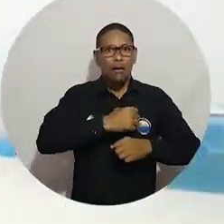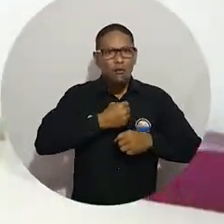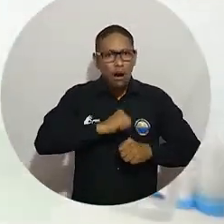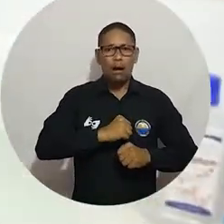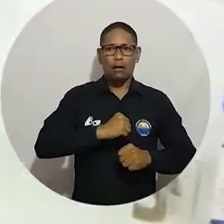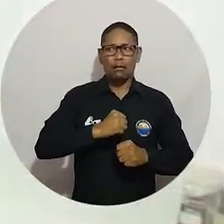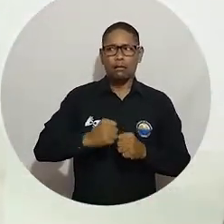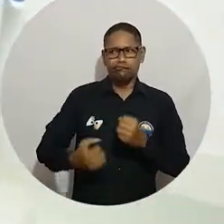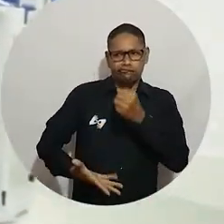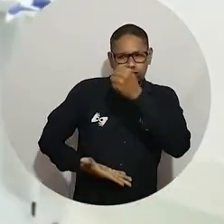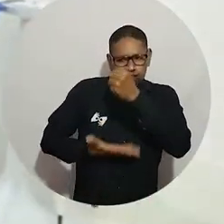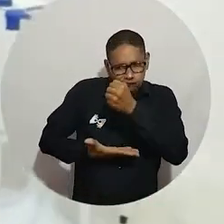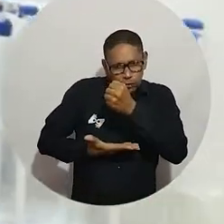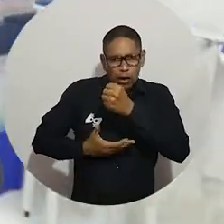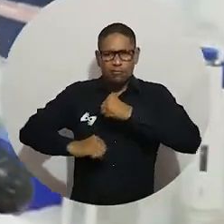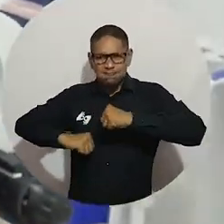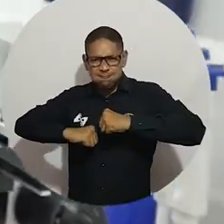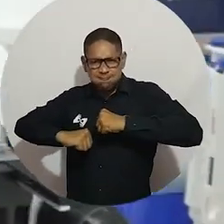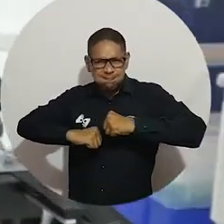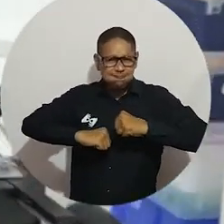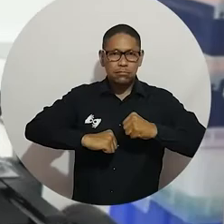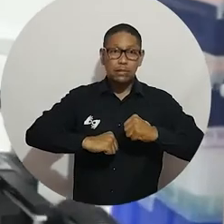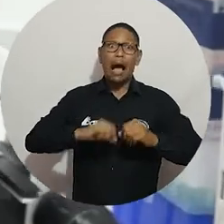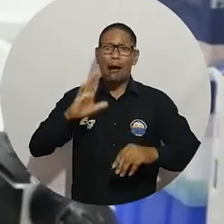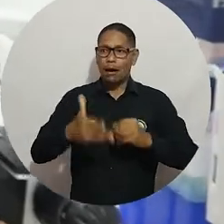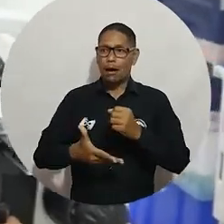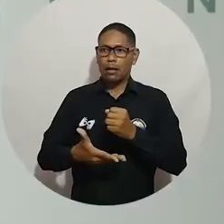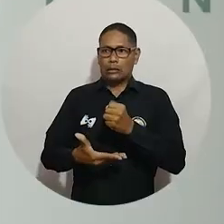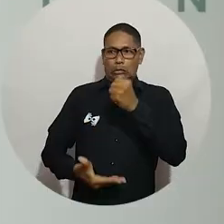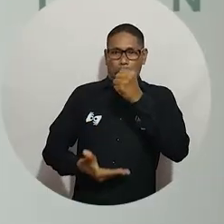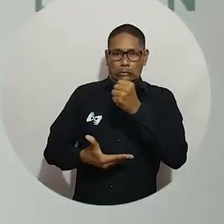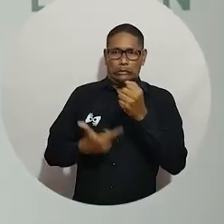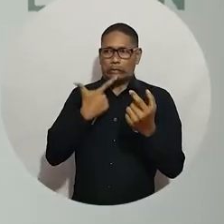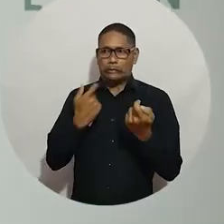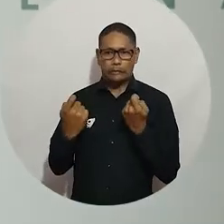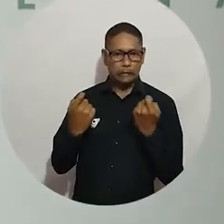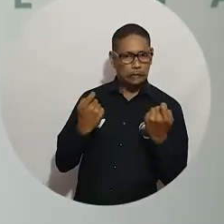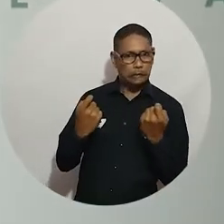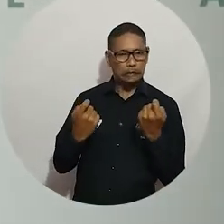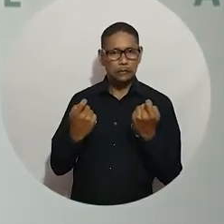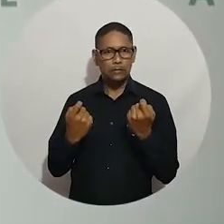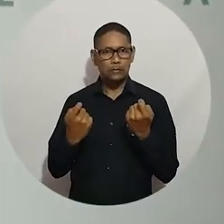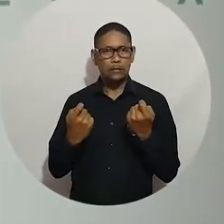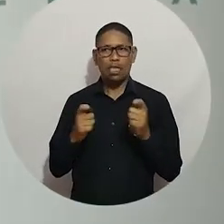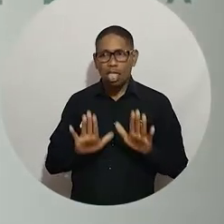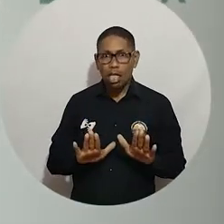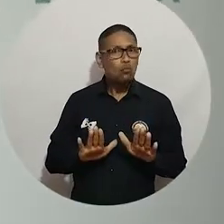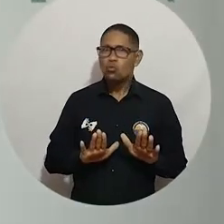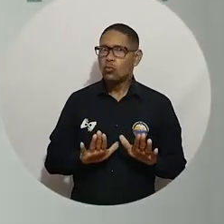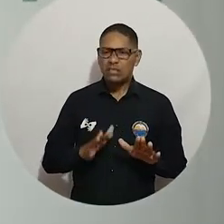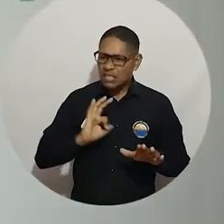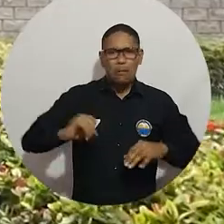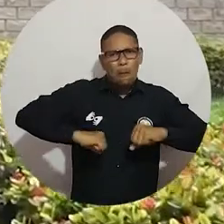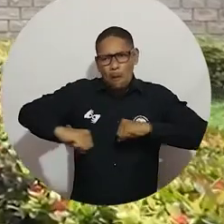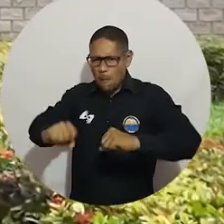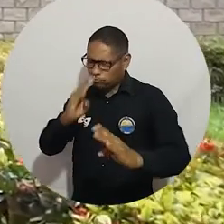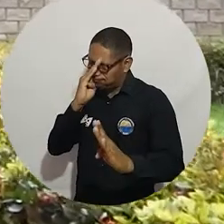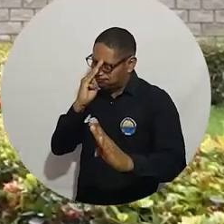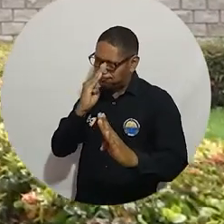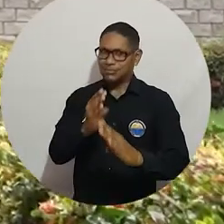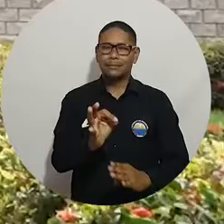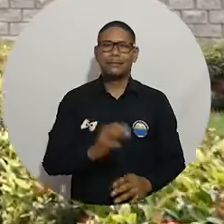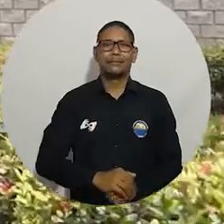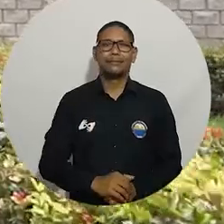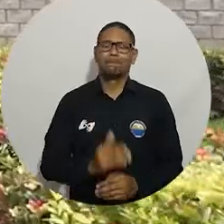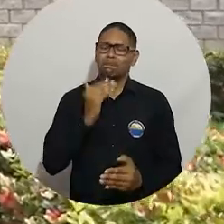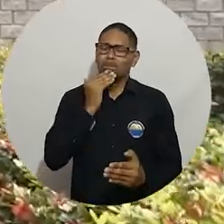por tratar de siempre mejorar las condiciones de trabajo de nuestros investigadores. A través de la inversión que se aproxima a los mil millones de pesos, se adquirieron